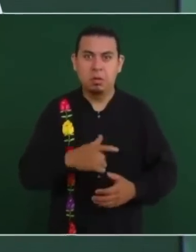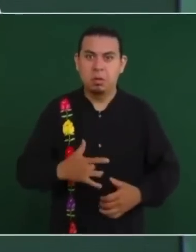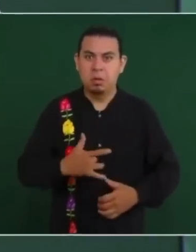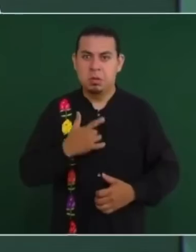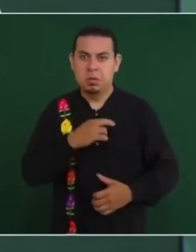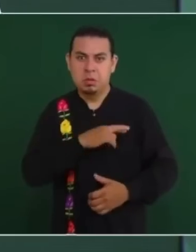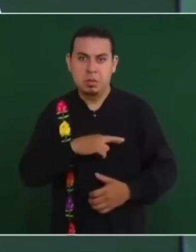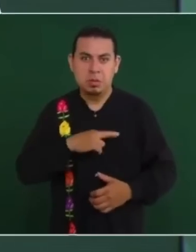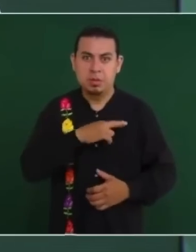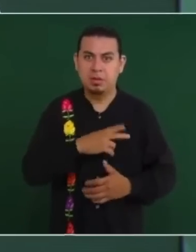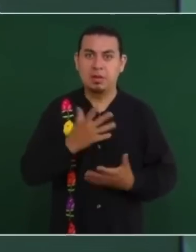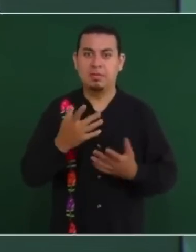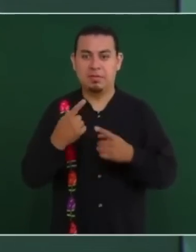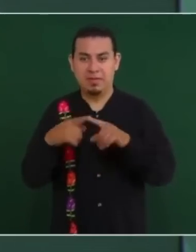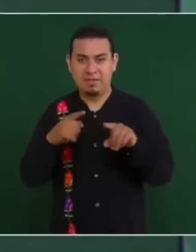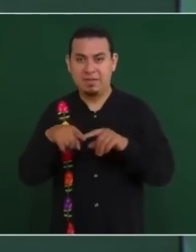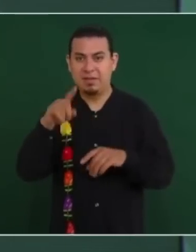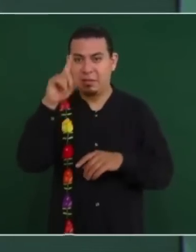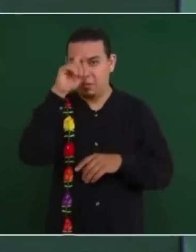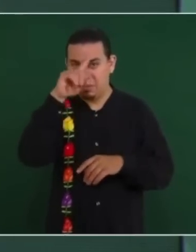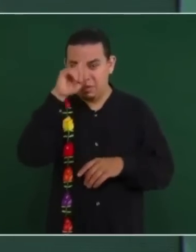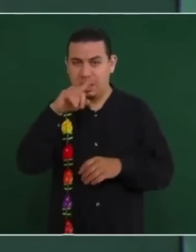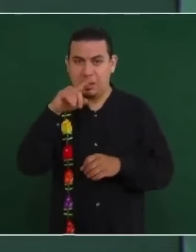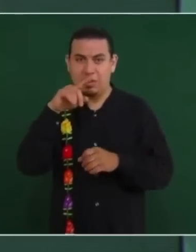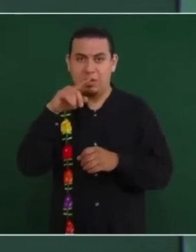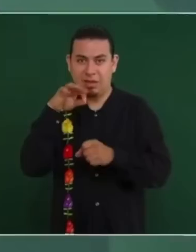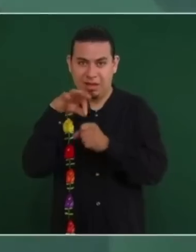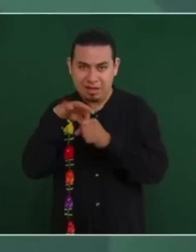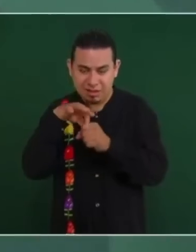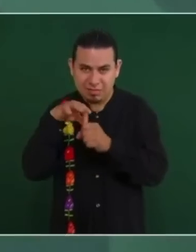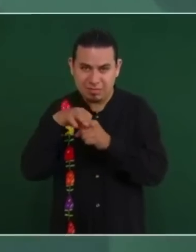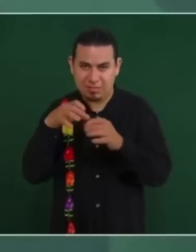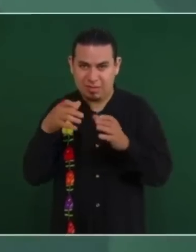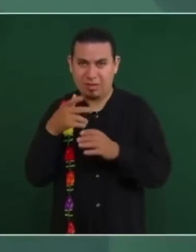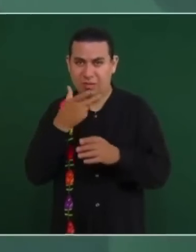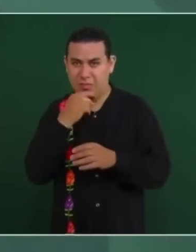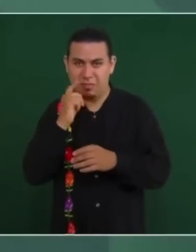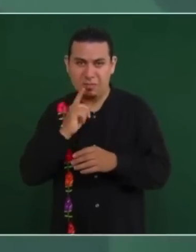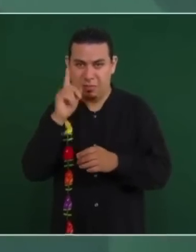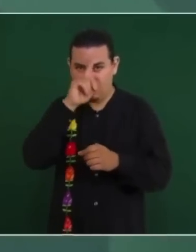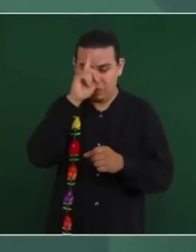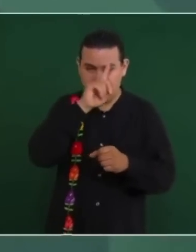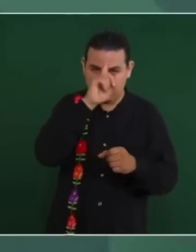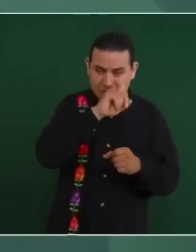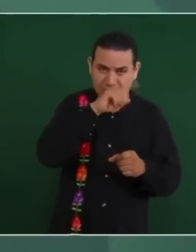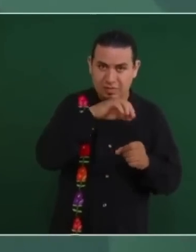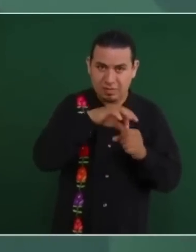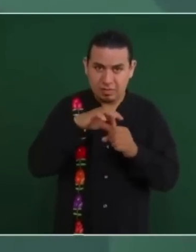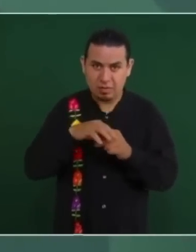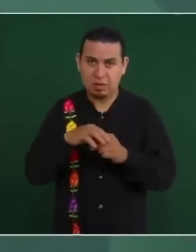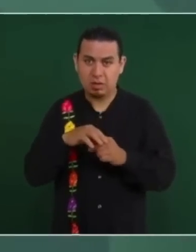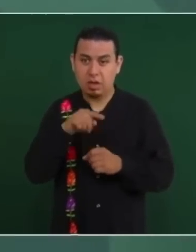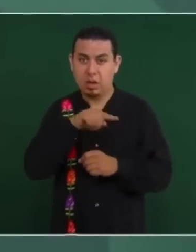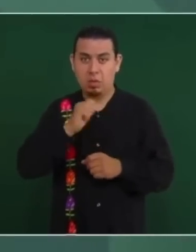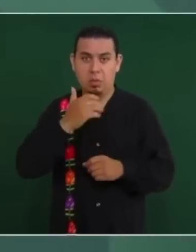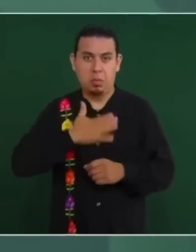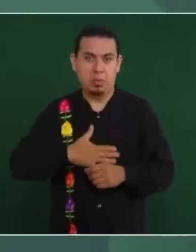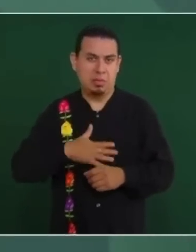electorales antidemocráticos,